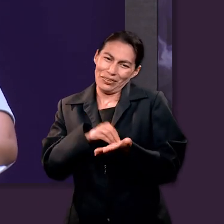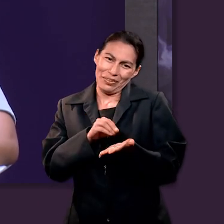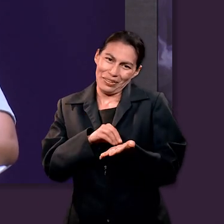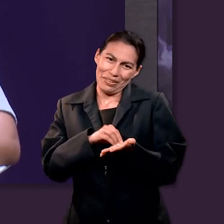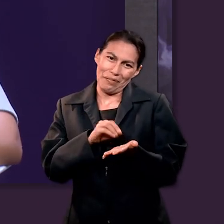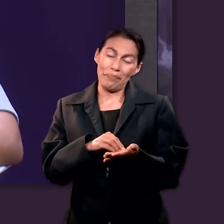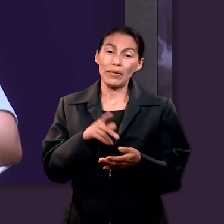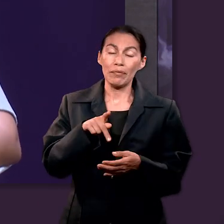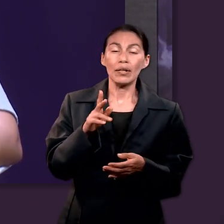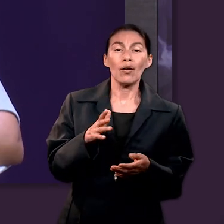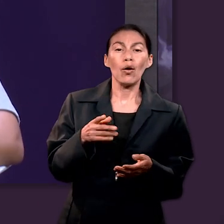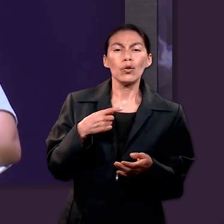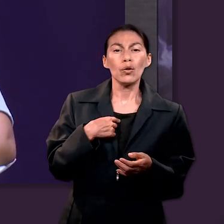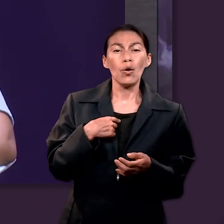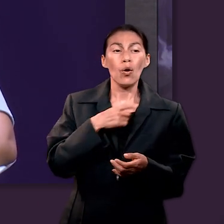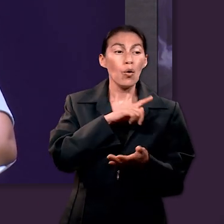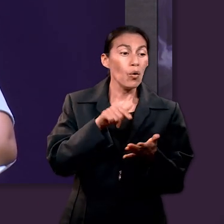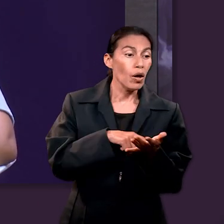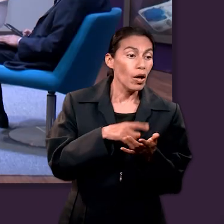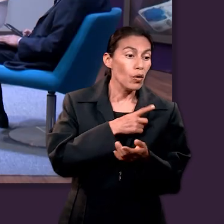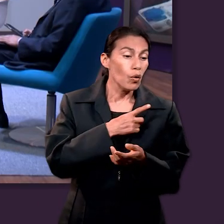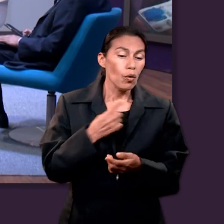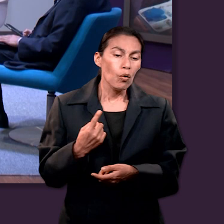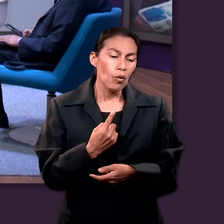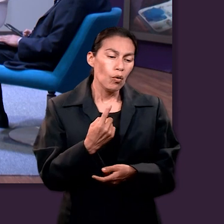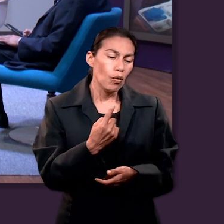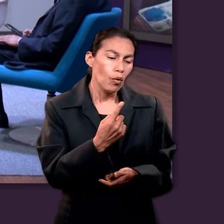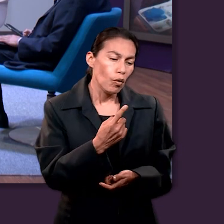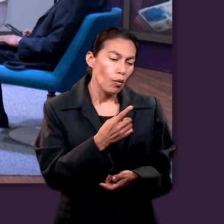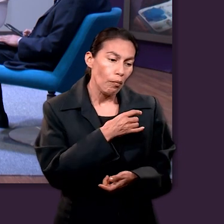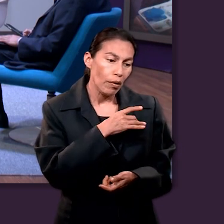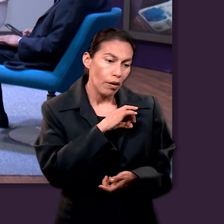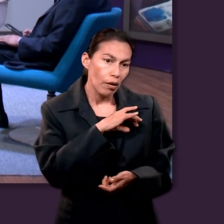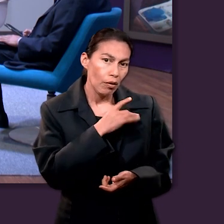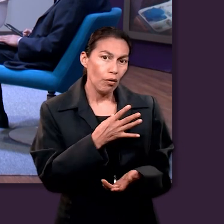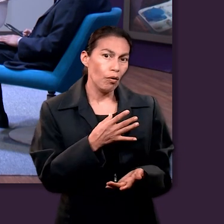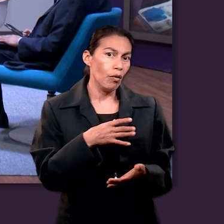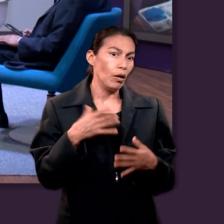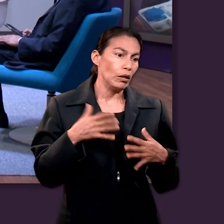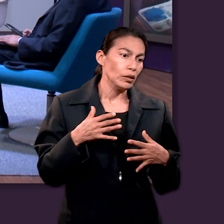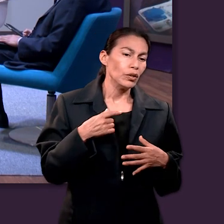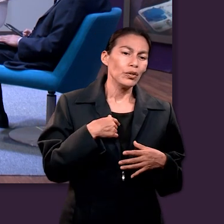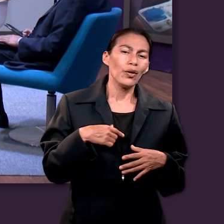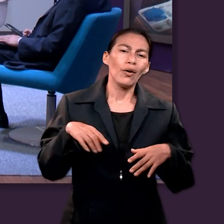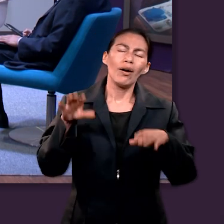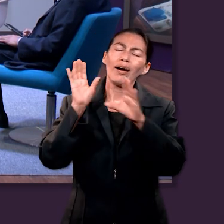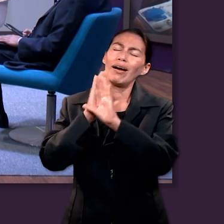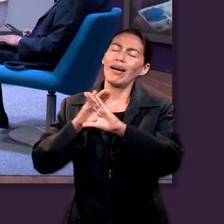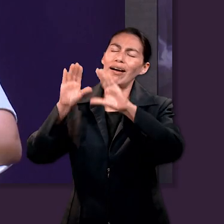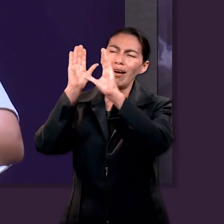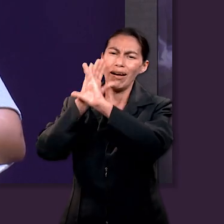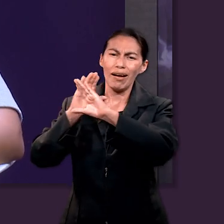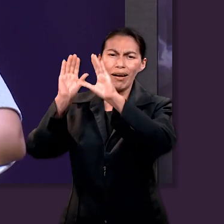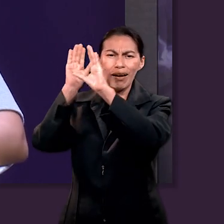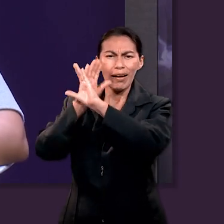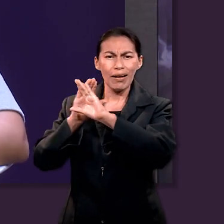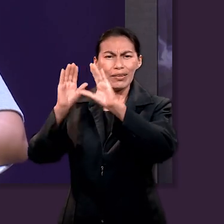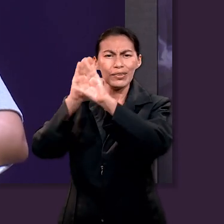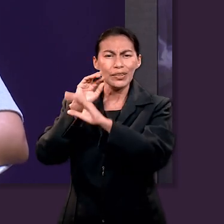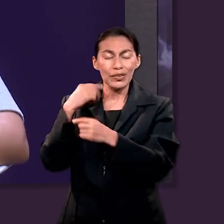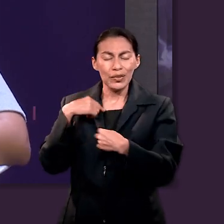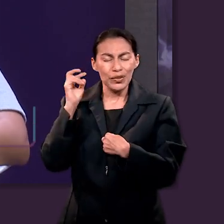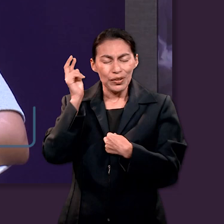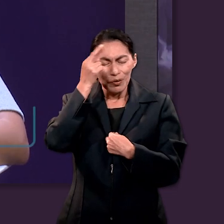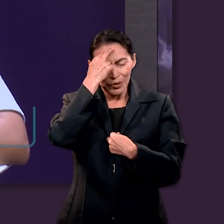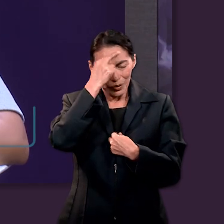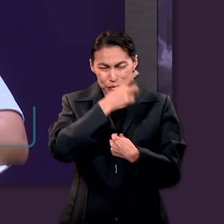cuando era pequeña o bueno, todavía cuando voy en lugares solos o me siento sola o con miedo, lo que hago es cantar un canto,